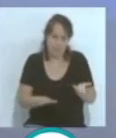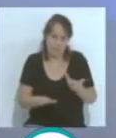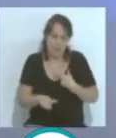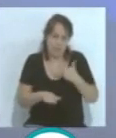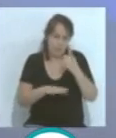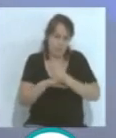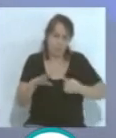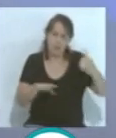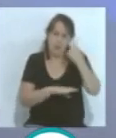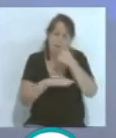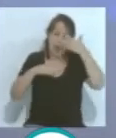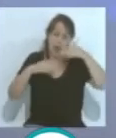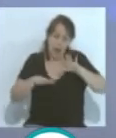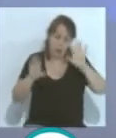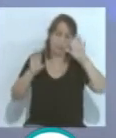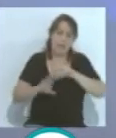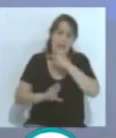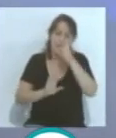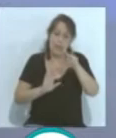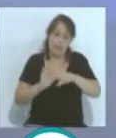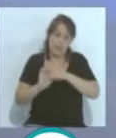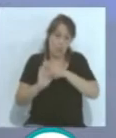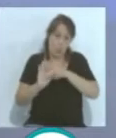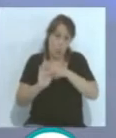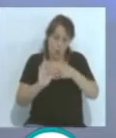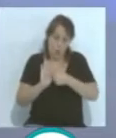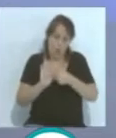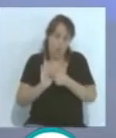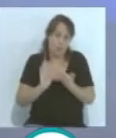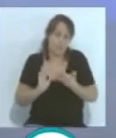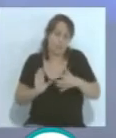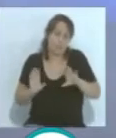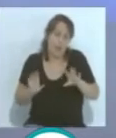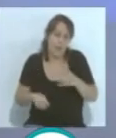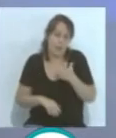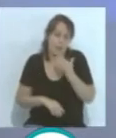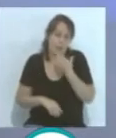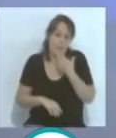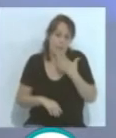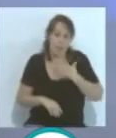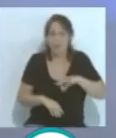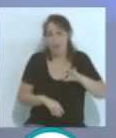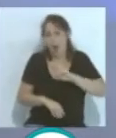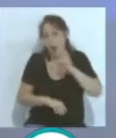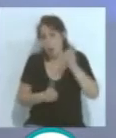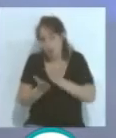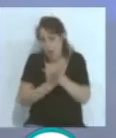subir, aunque sea como segundo clasificado. Eso, lo que pasa es que, claro, cuando tenés otra posibilidad también querés